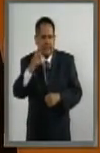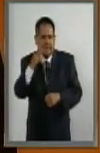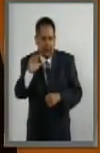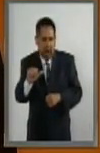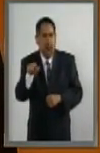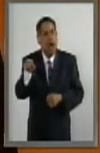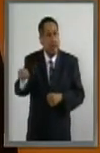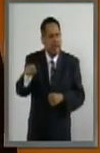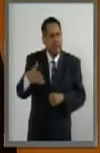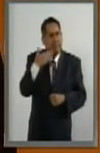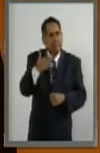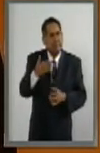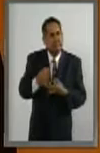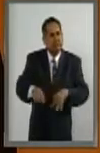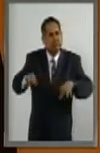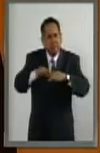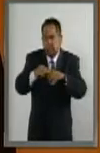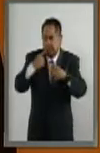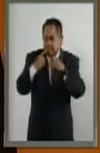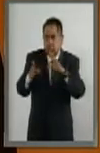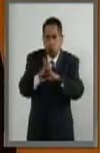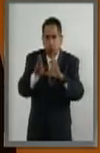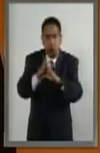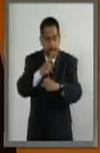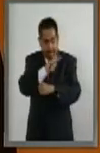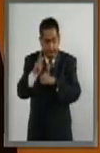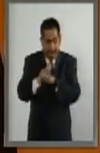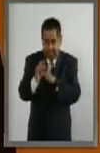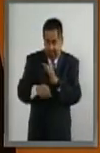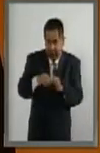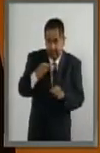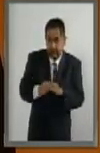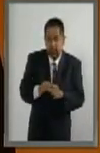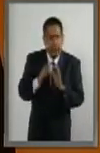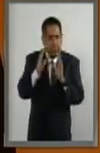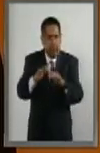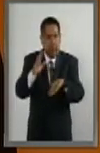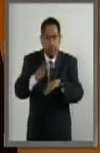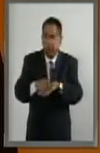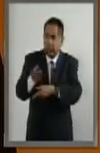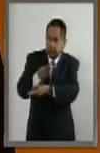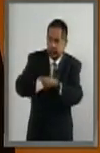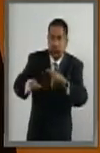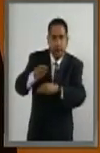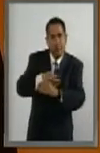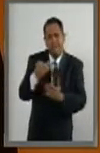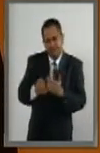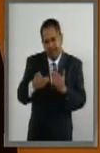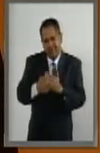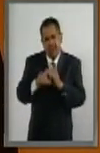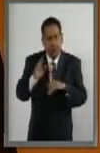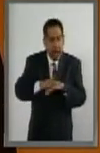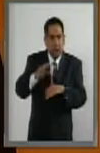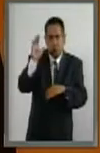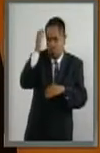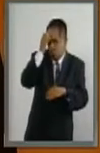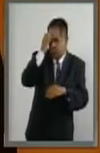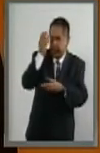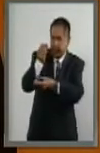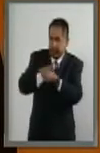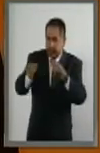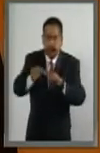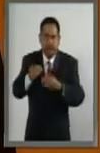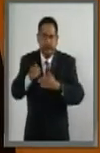una agenda importante pero que no hemos logrado como país que se traduzca en mayores intercambios, en mayor conocimiento y por